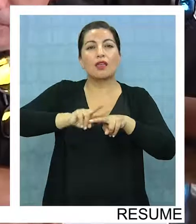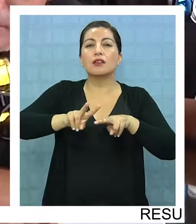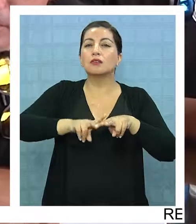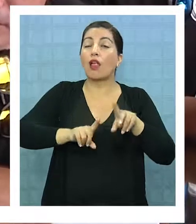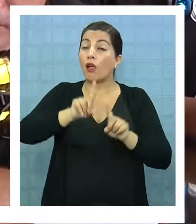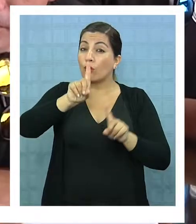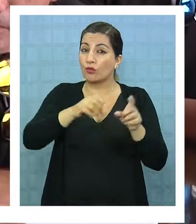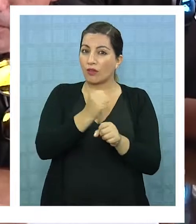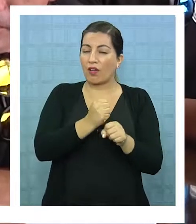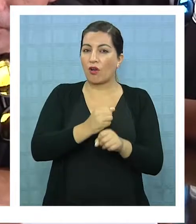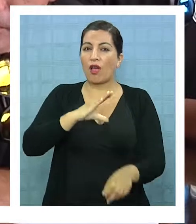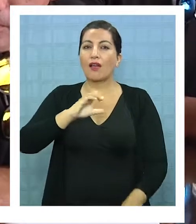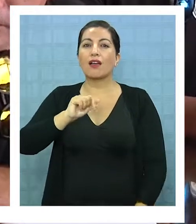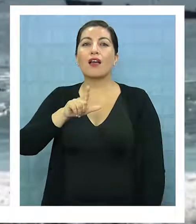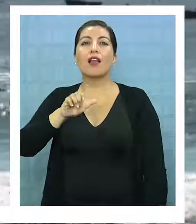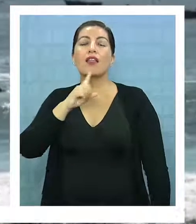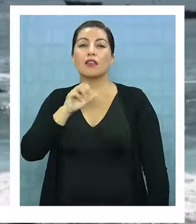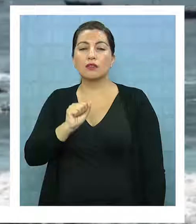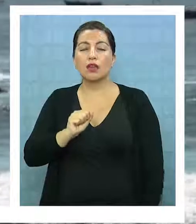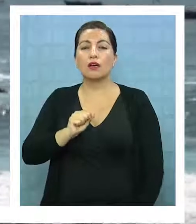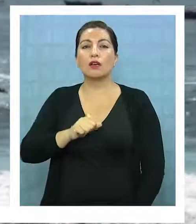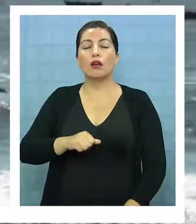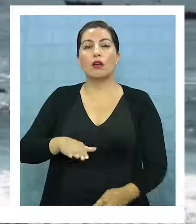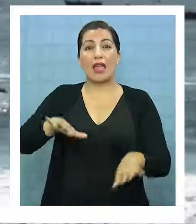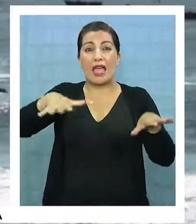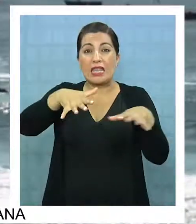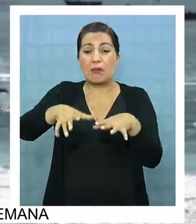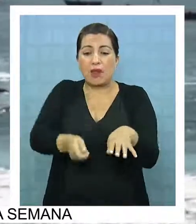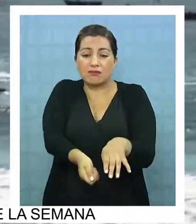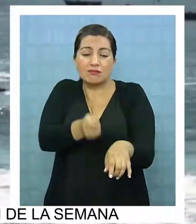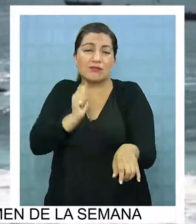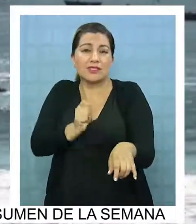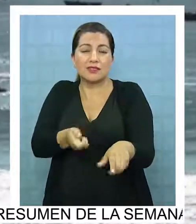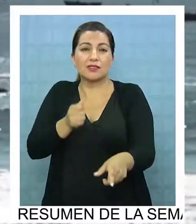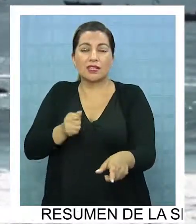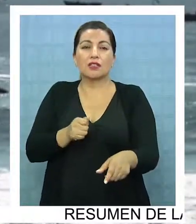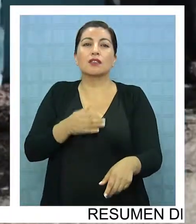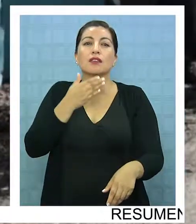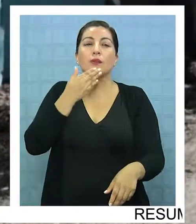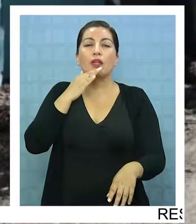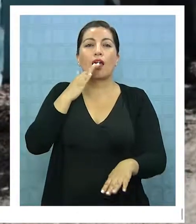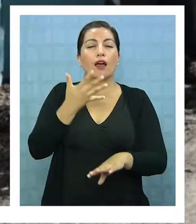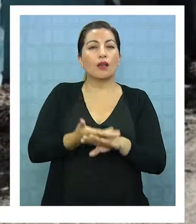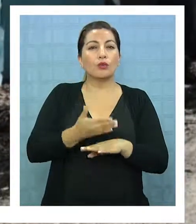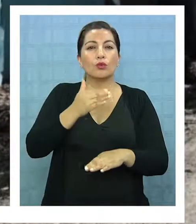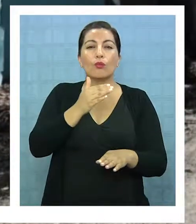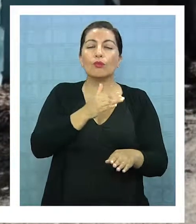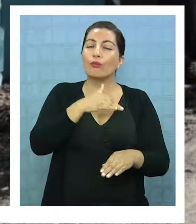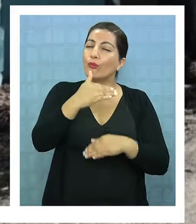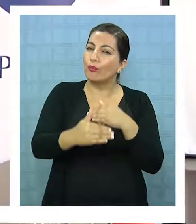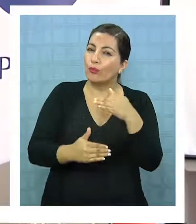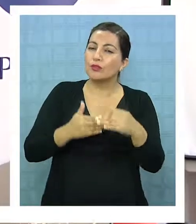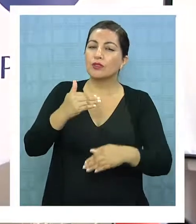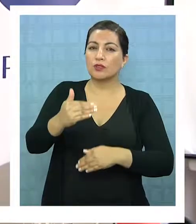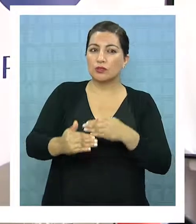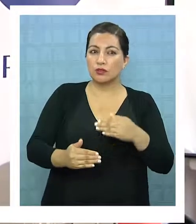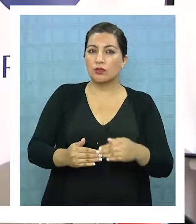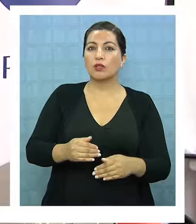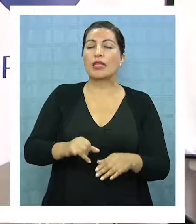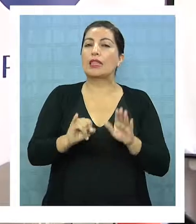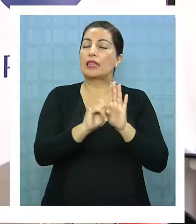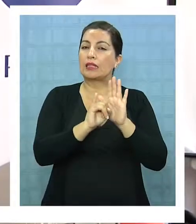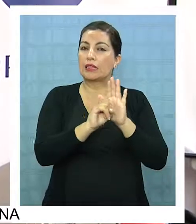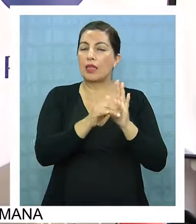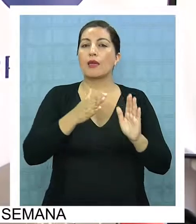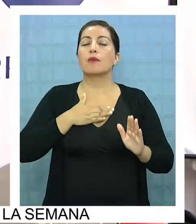ciertas labores en nuestra caleta, desde sacar los recursos hasta poder llegar a una línea de proceso y darle identidad